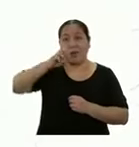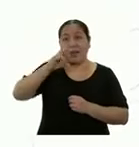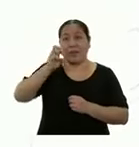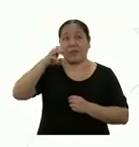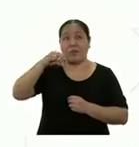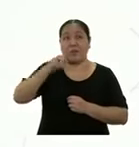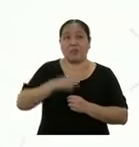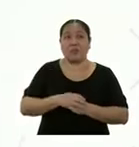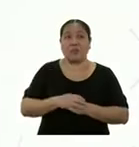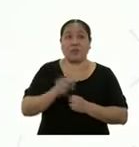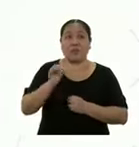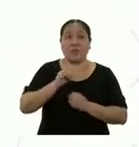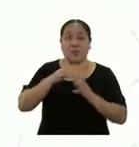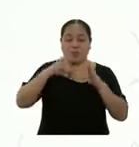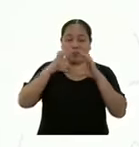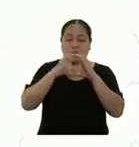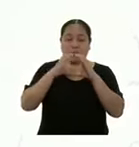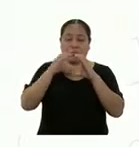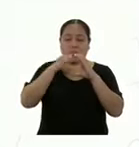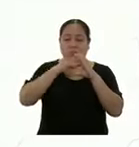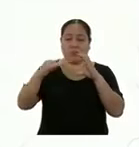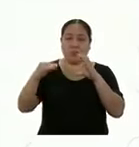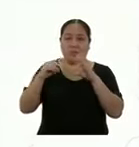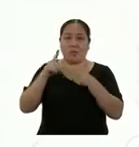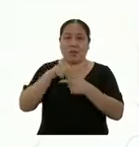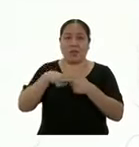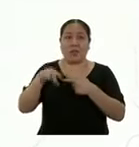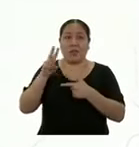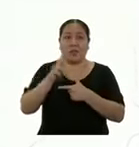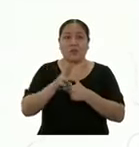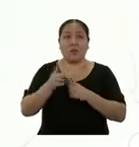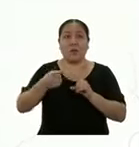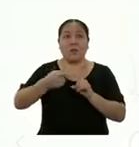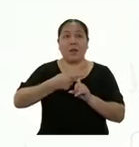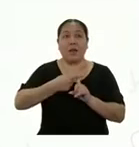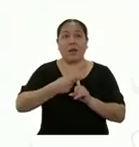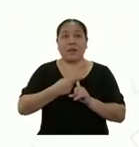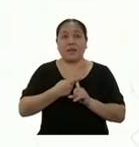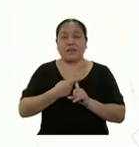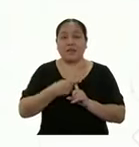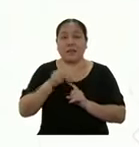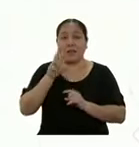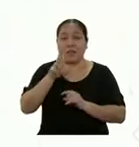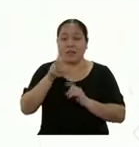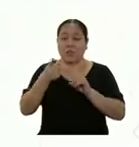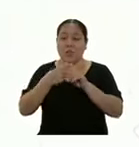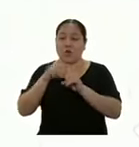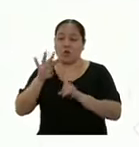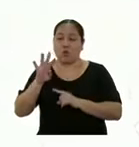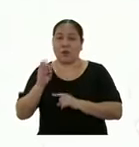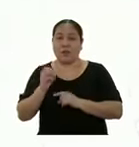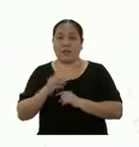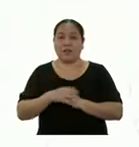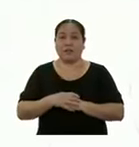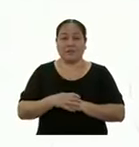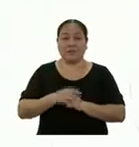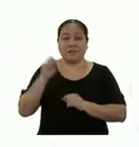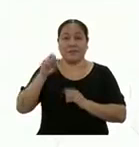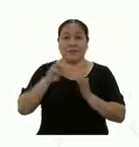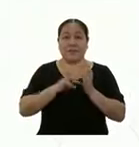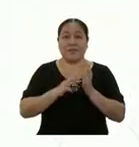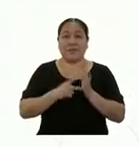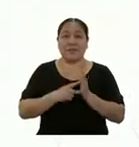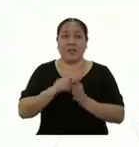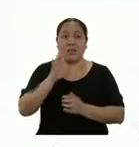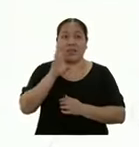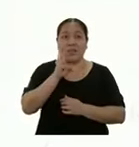la longitud de la circunferencia entre 2, va a ser el producto de 3 por 40, lo que equivale a